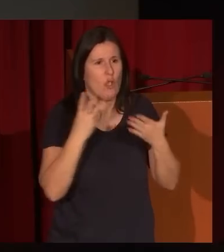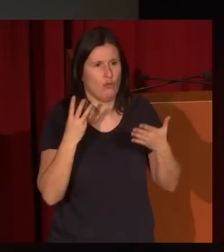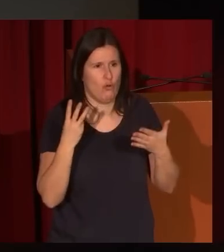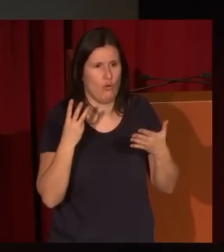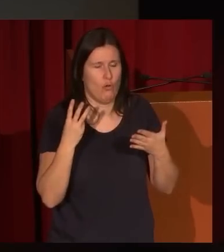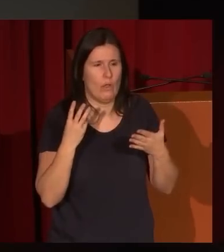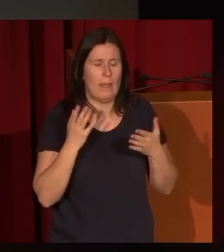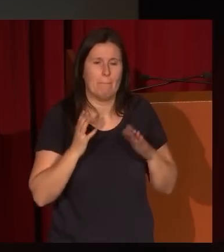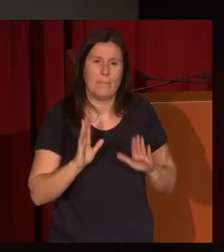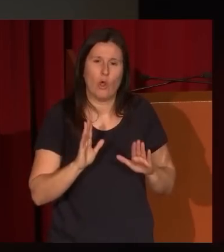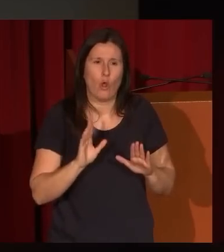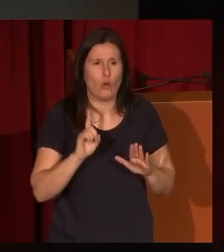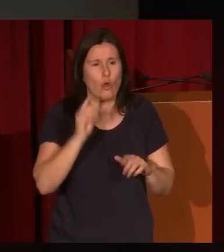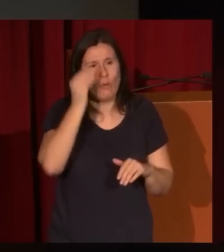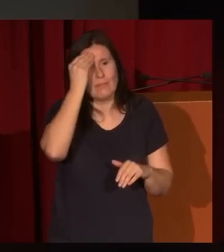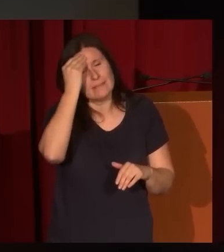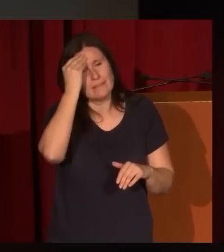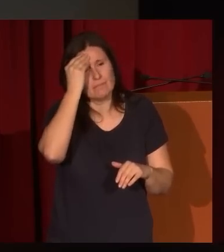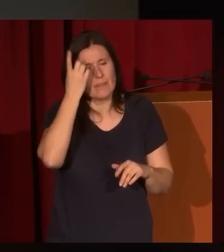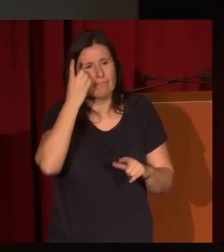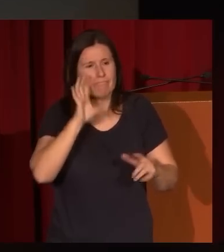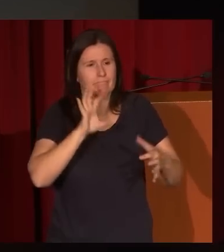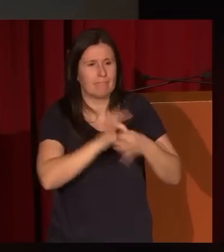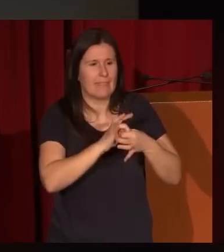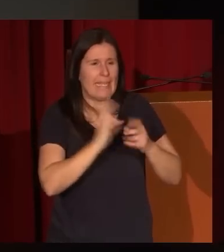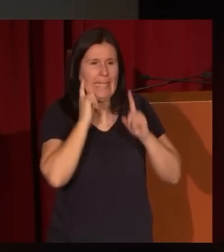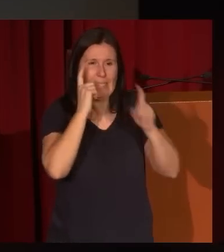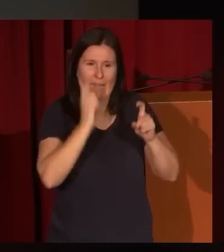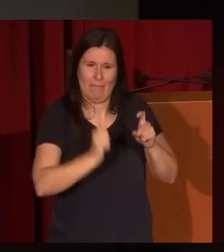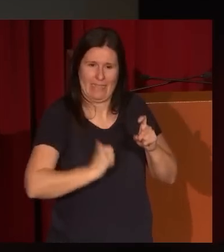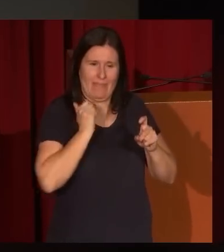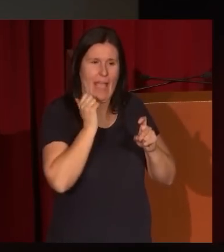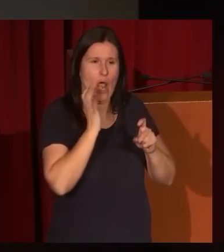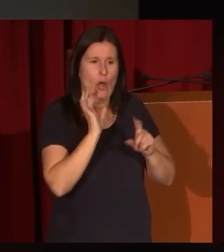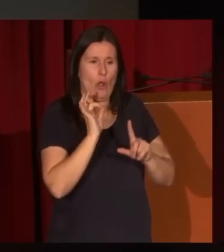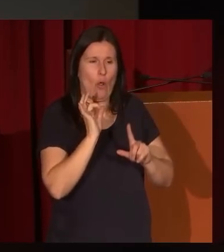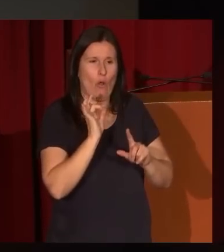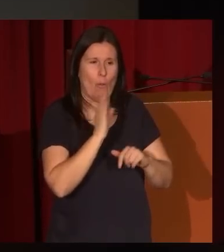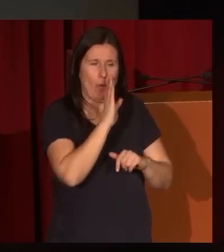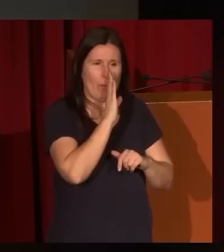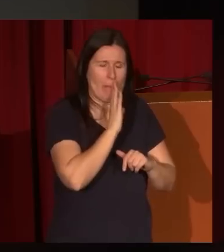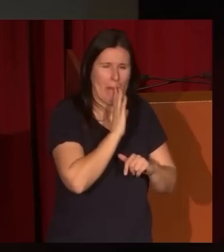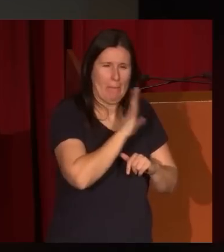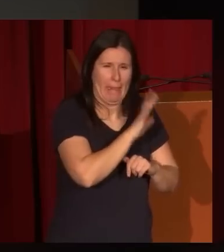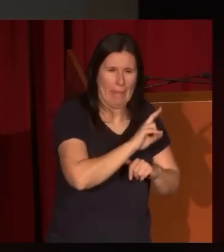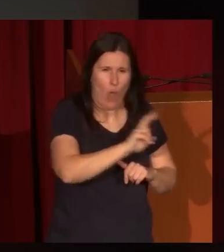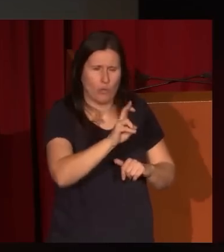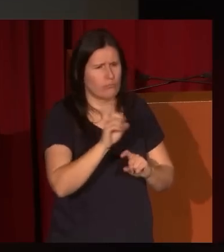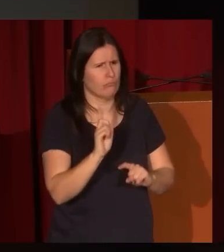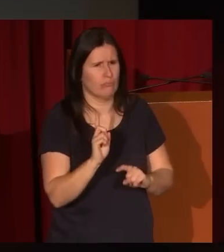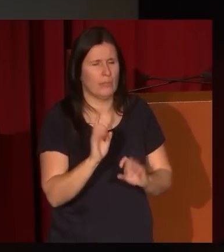una, no con idea en este caso de falsificar o hacer pasar por lo que no es, pero sí con un esquerzo de